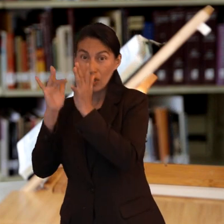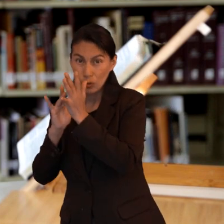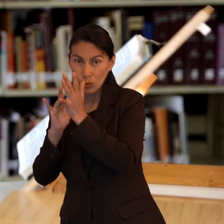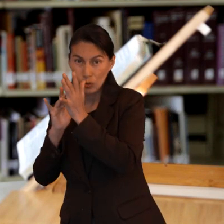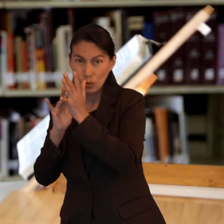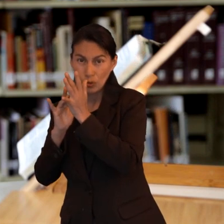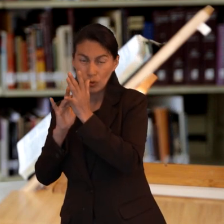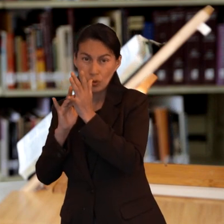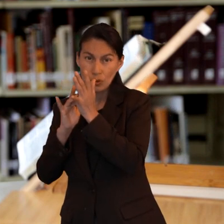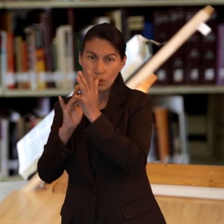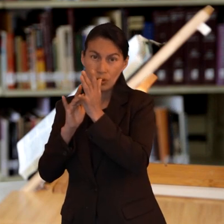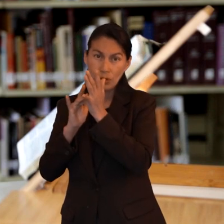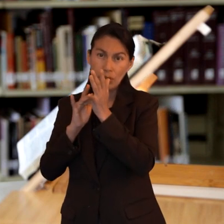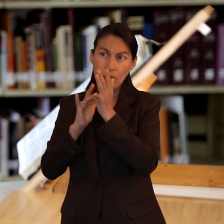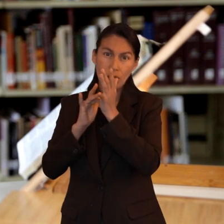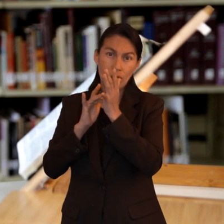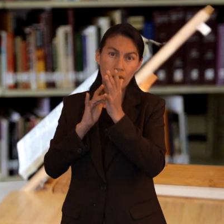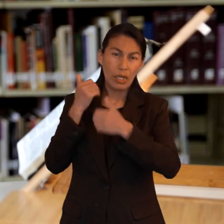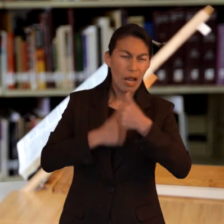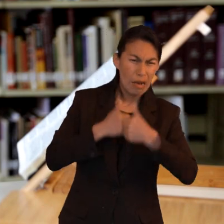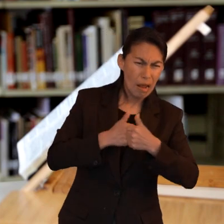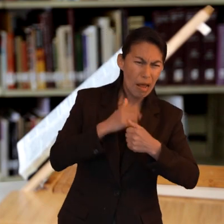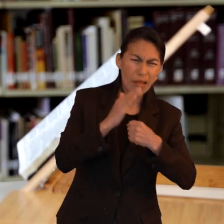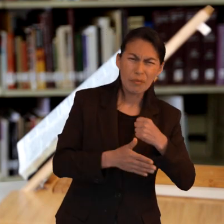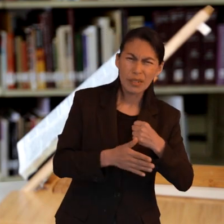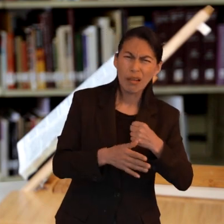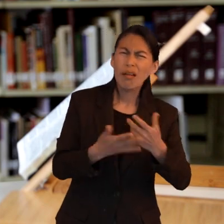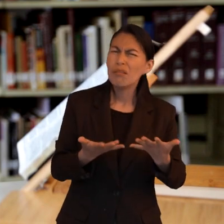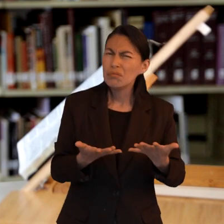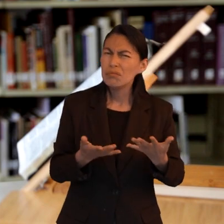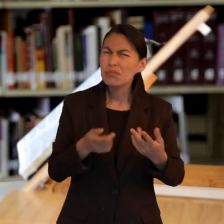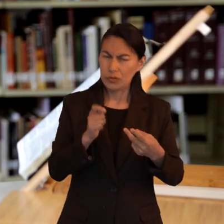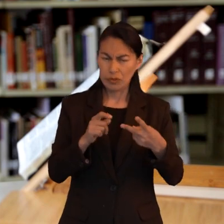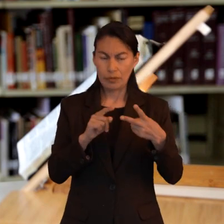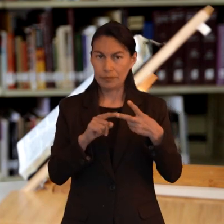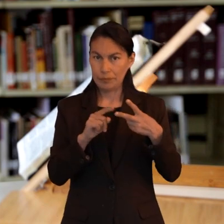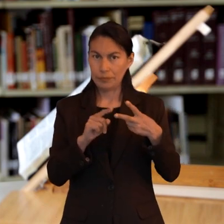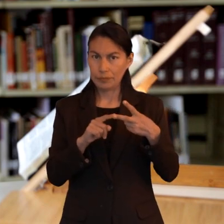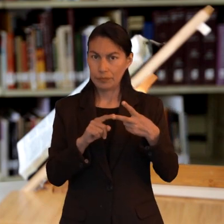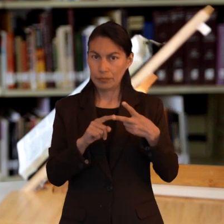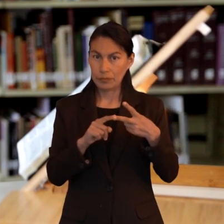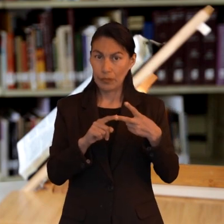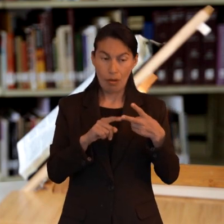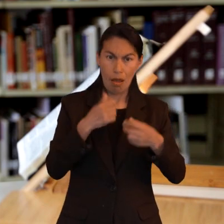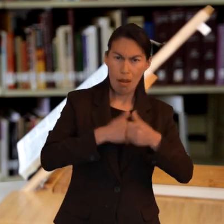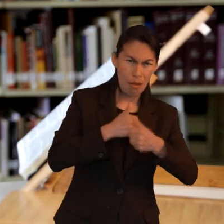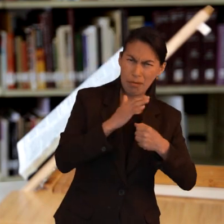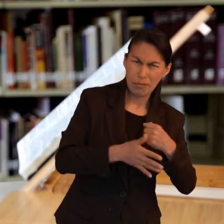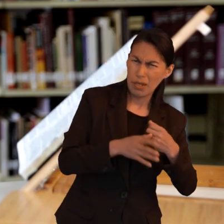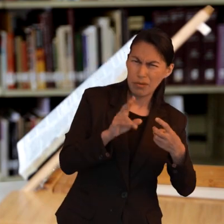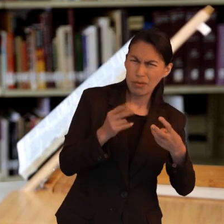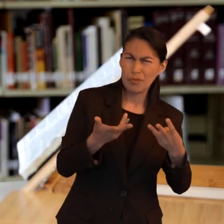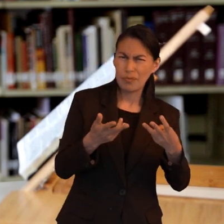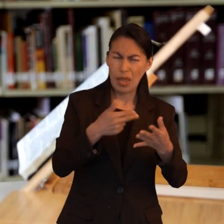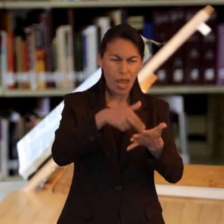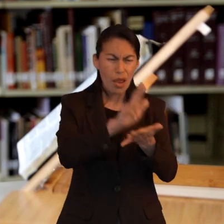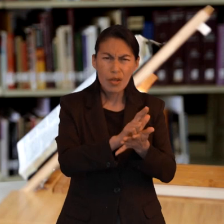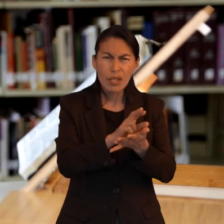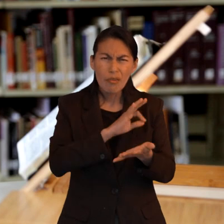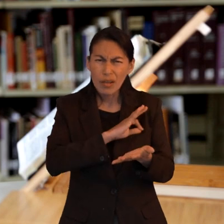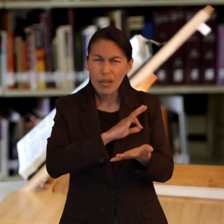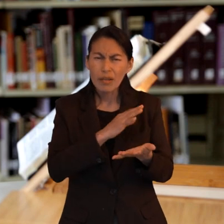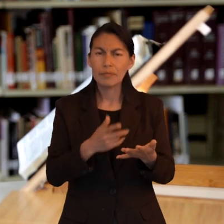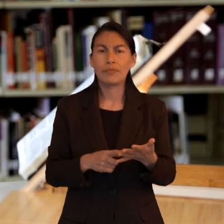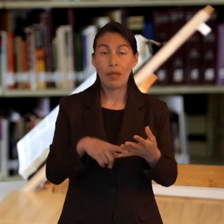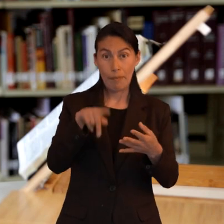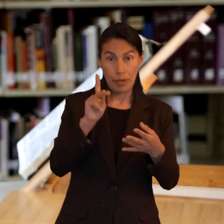sentido más cabal los otros que se mencionan en el capítulo anterior no terminaron la carrera los héroes de la fe sin